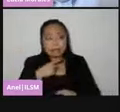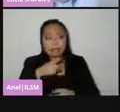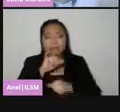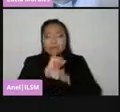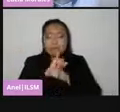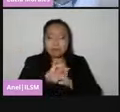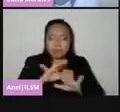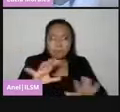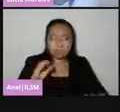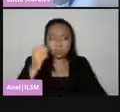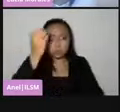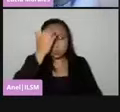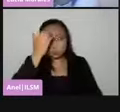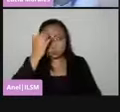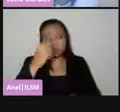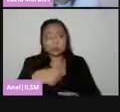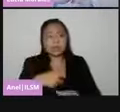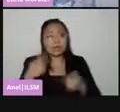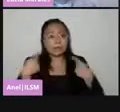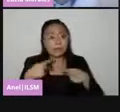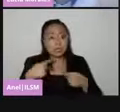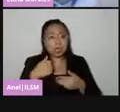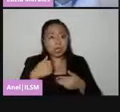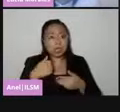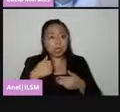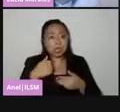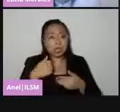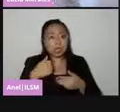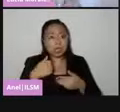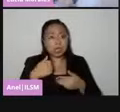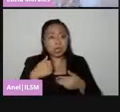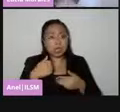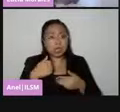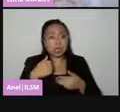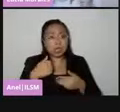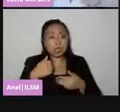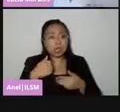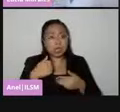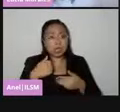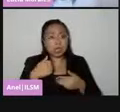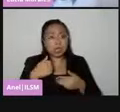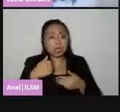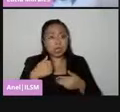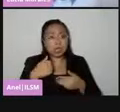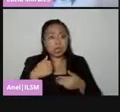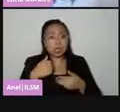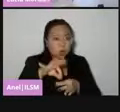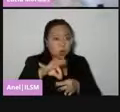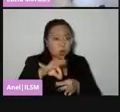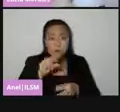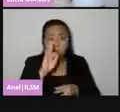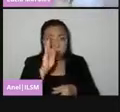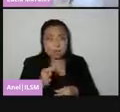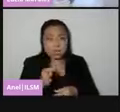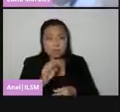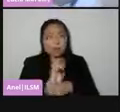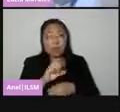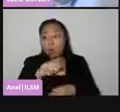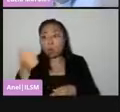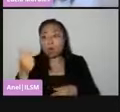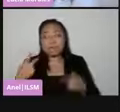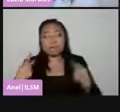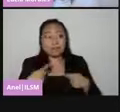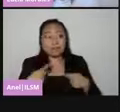La ciudadanía que no ejerce su derecho al voto, como lo dije en un inicio, otorga su capacidad de decisión a otras personas, que otras personas